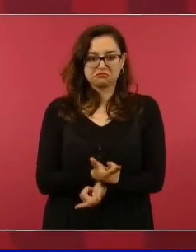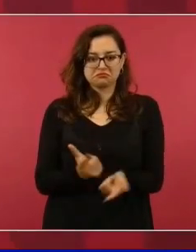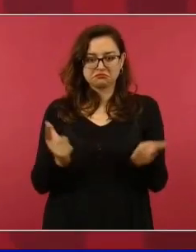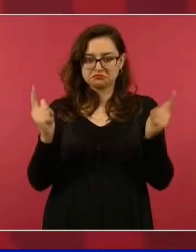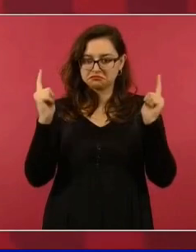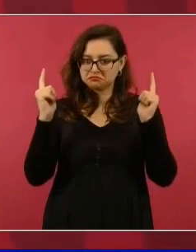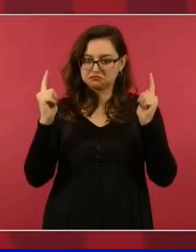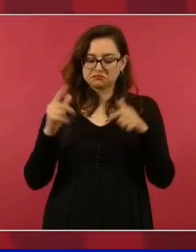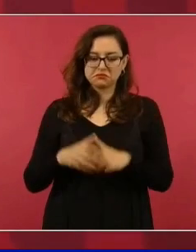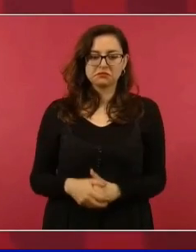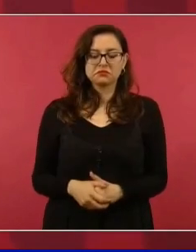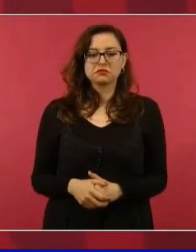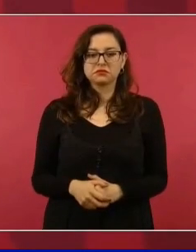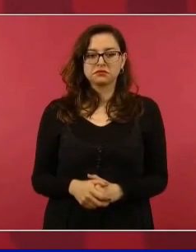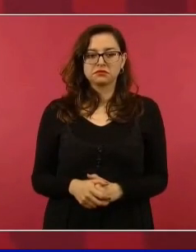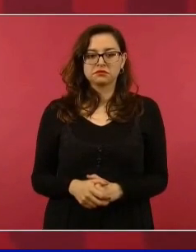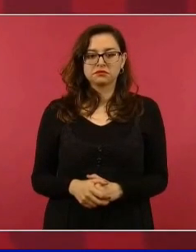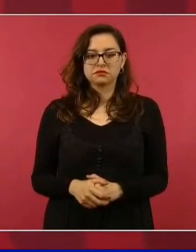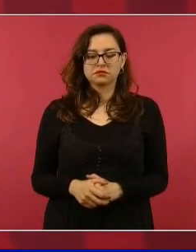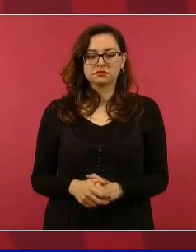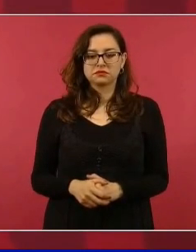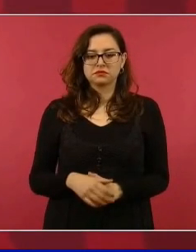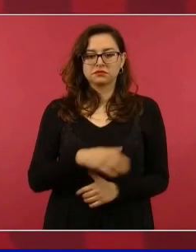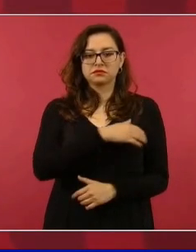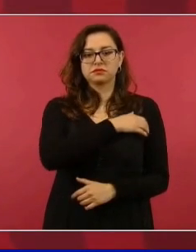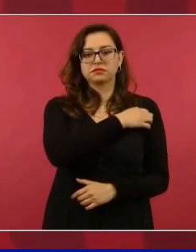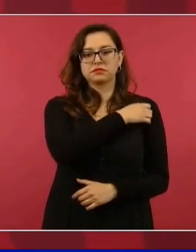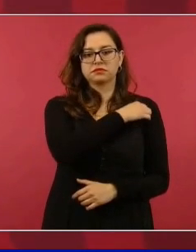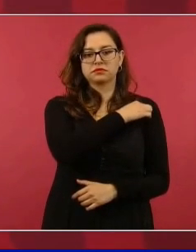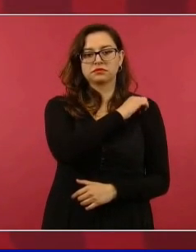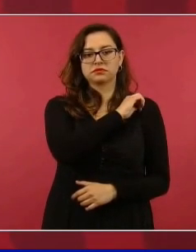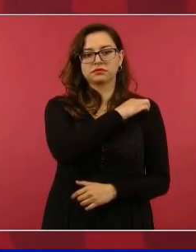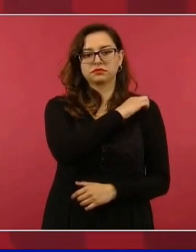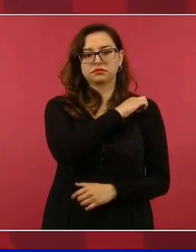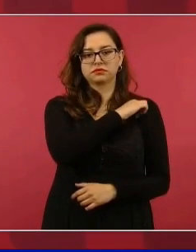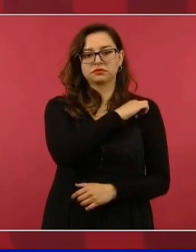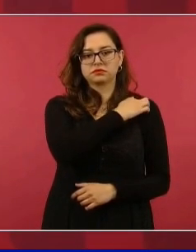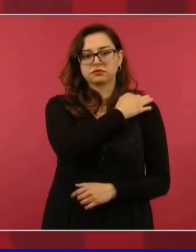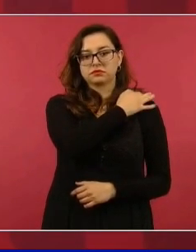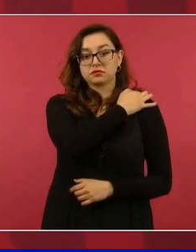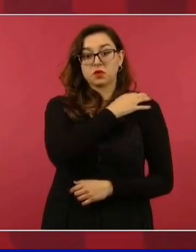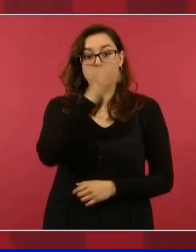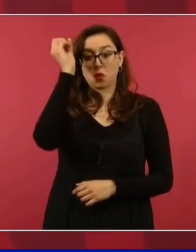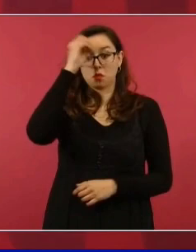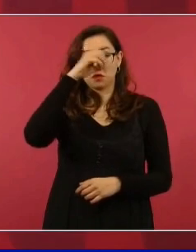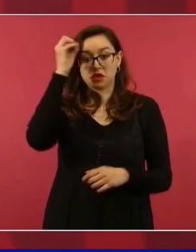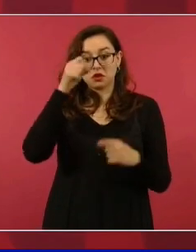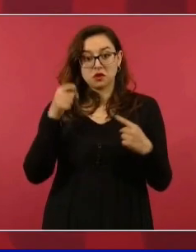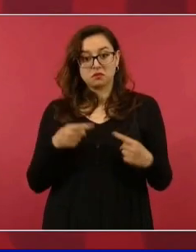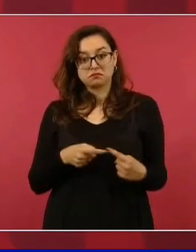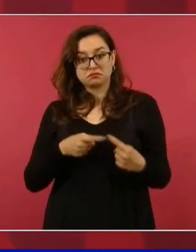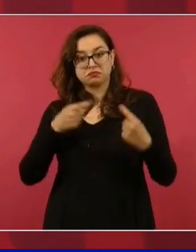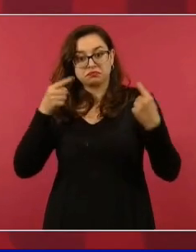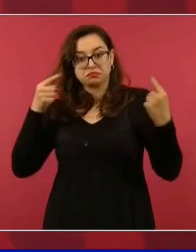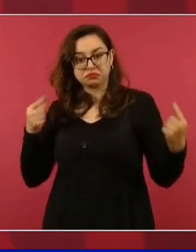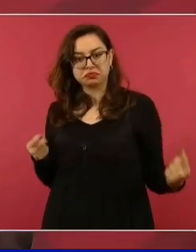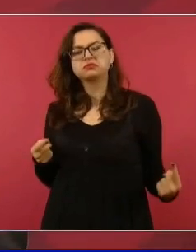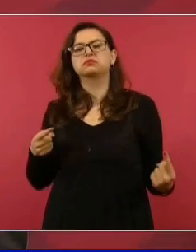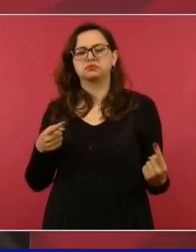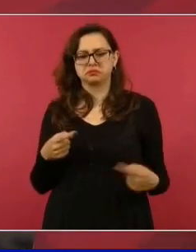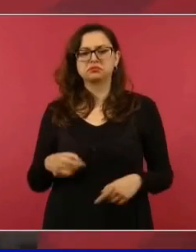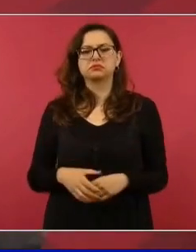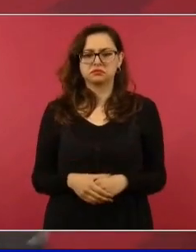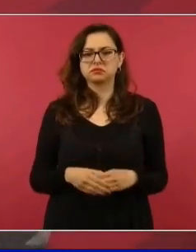derecho a disentir, nada más que